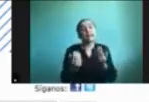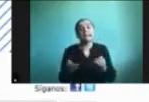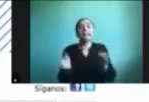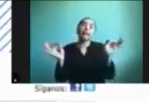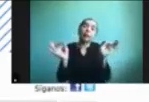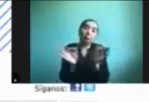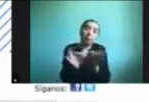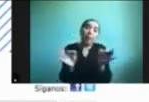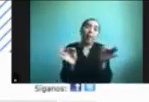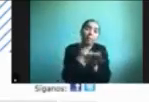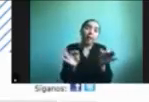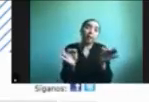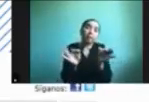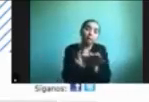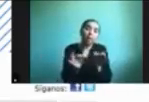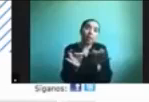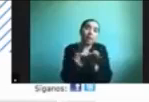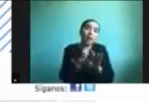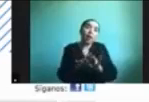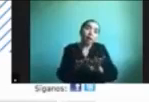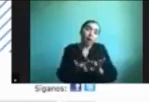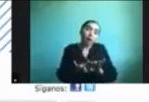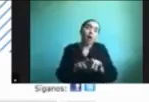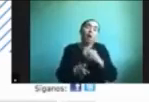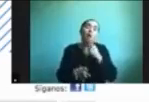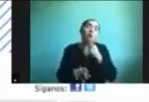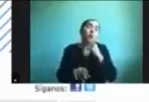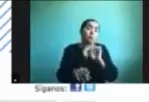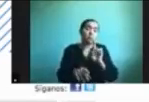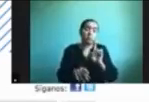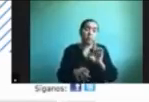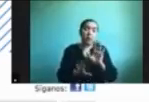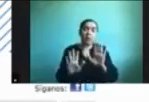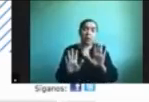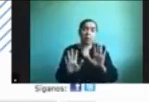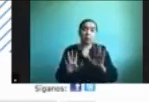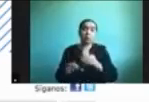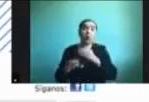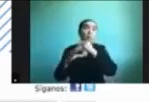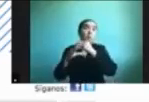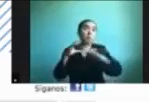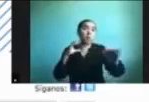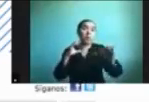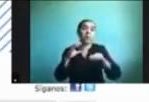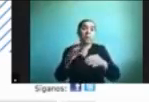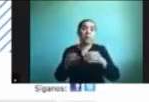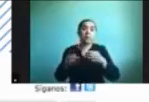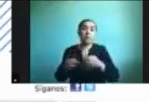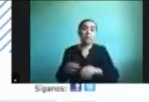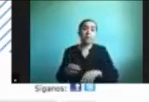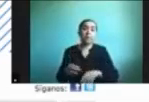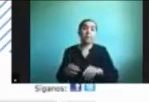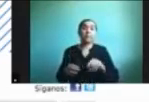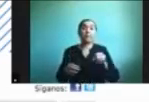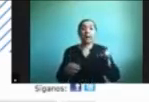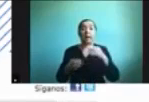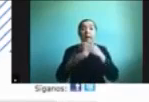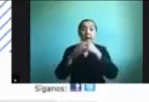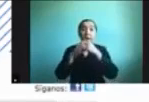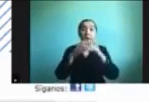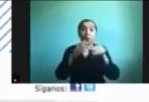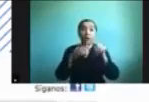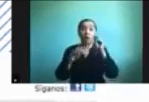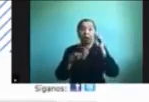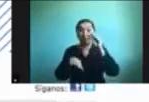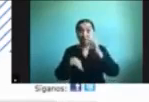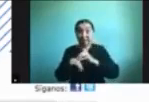este documento en audio no no tienen que escribir nada solo mandarlo al correo que se les indica en la